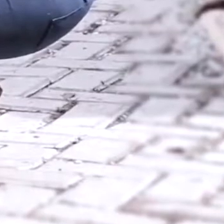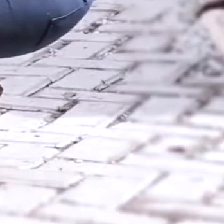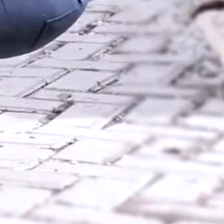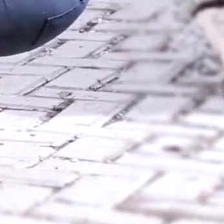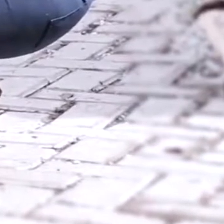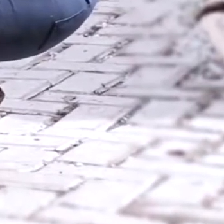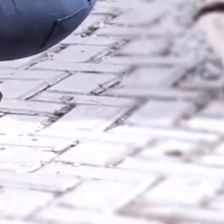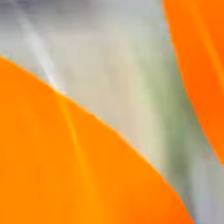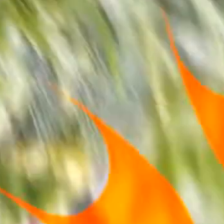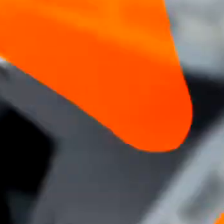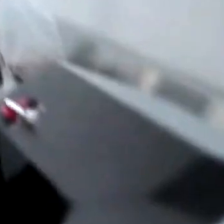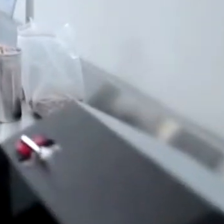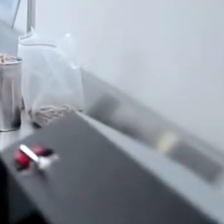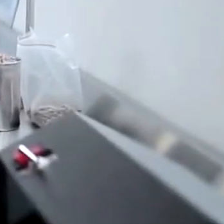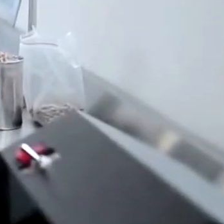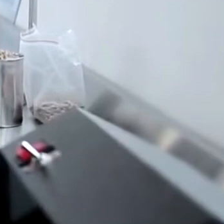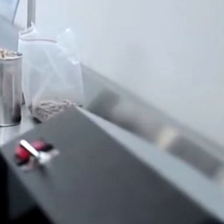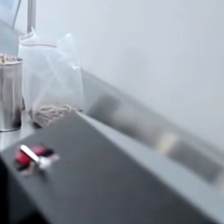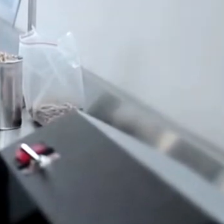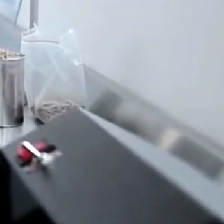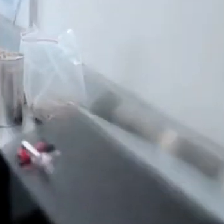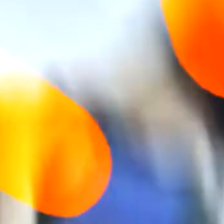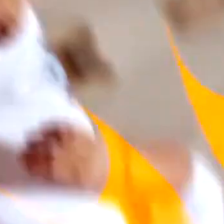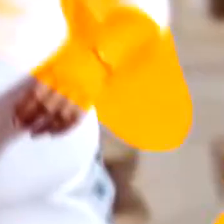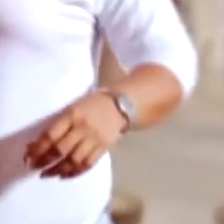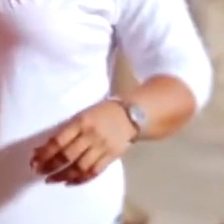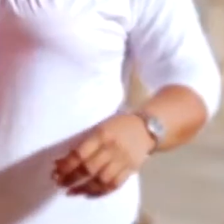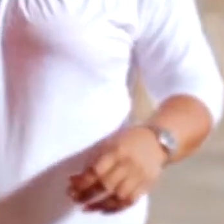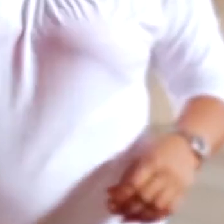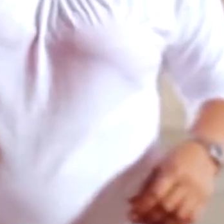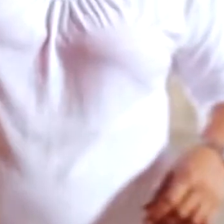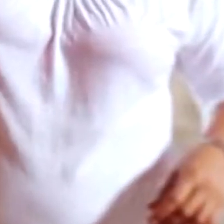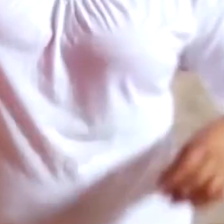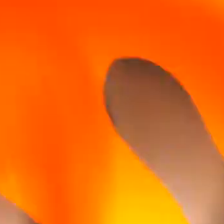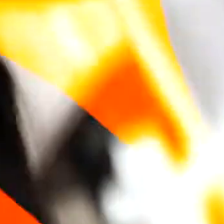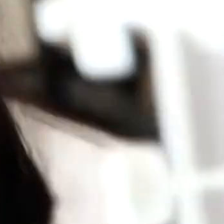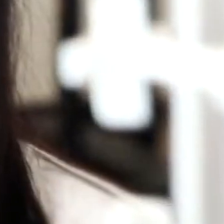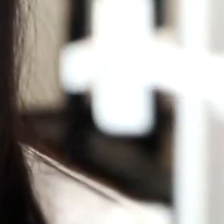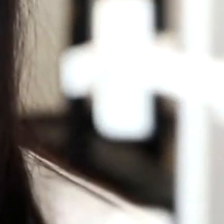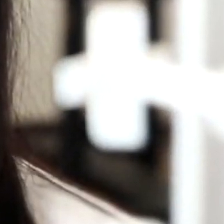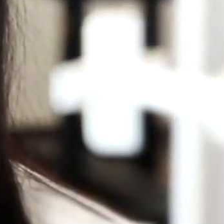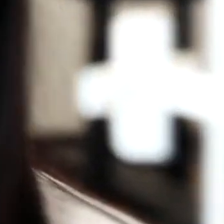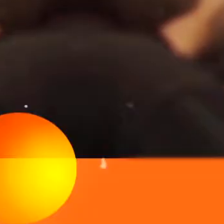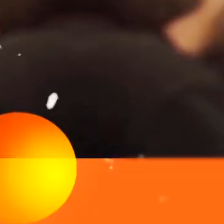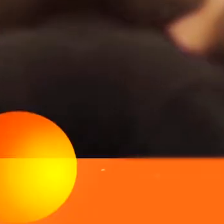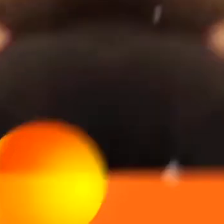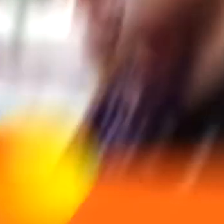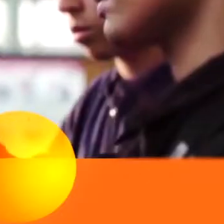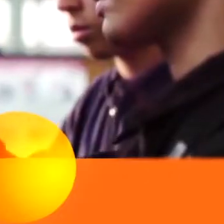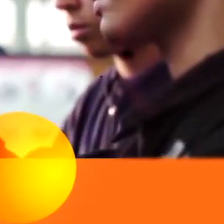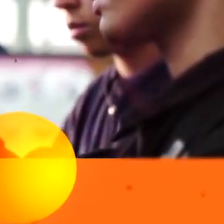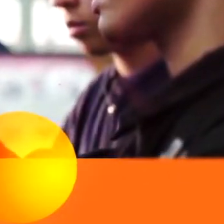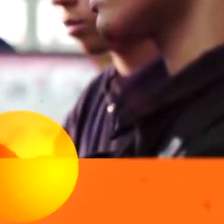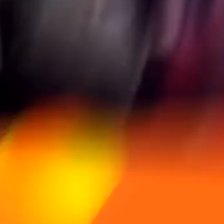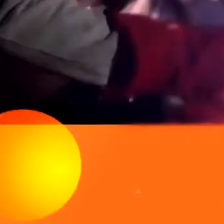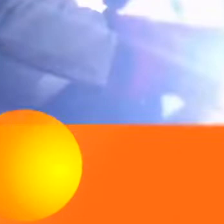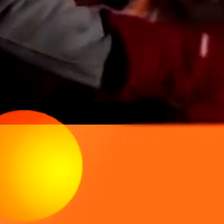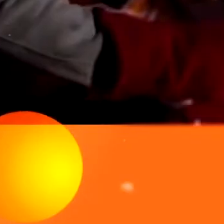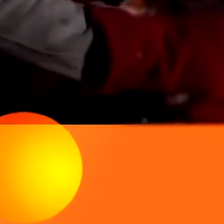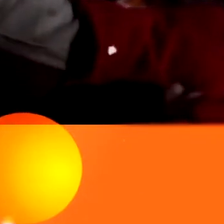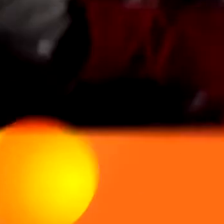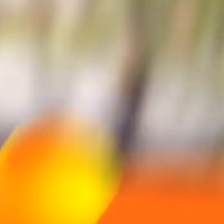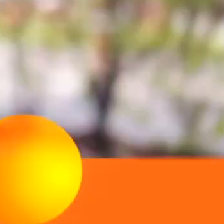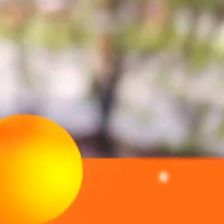pa' la gente, Cena al Aire referente, para sus oyentes y televidentes. Cena, cena,